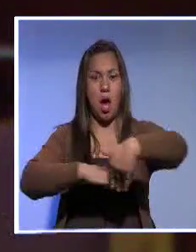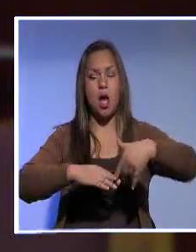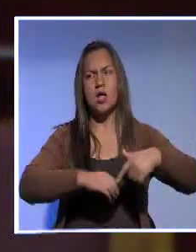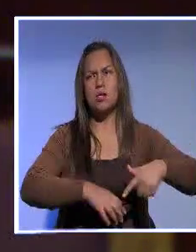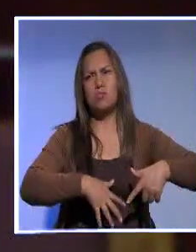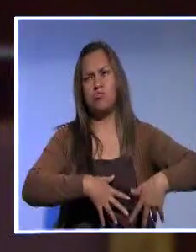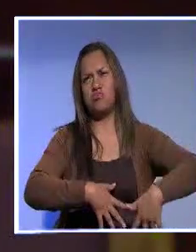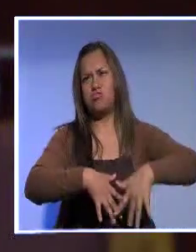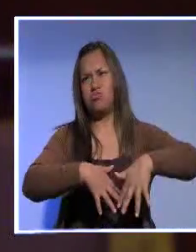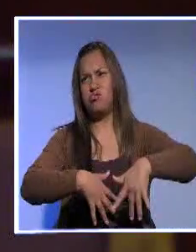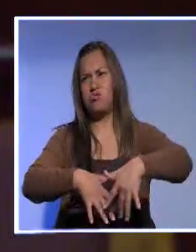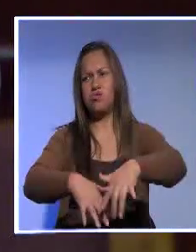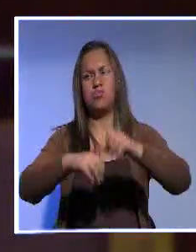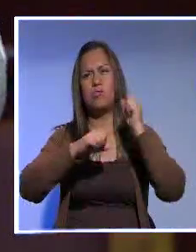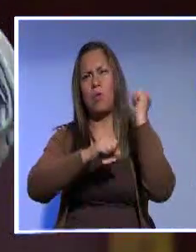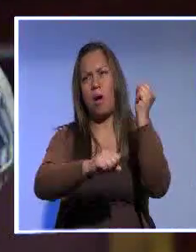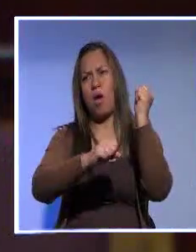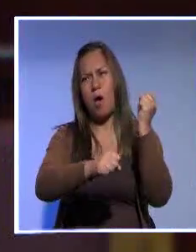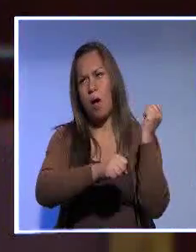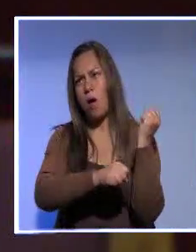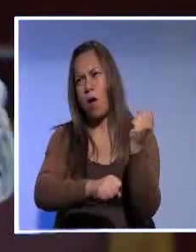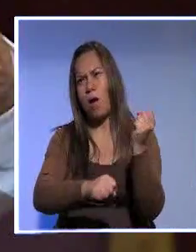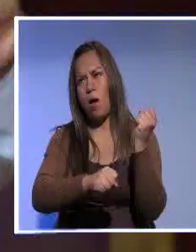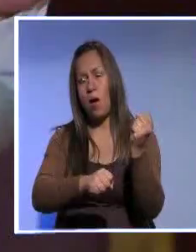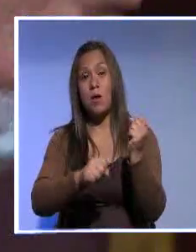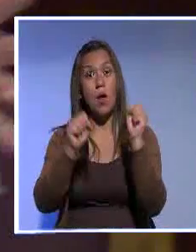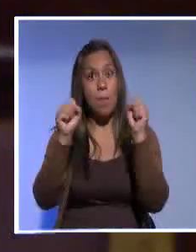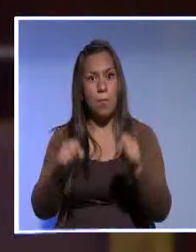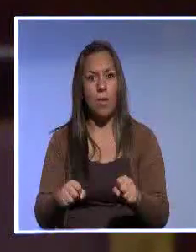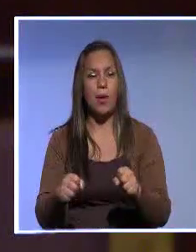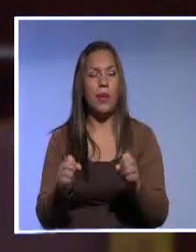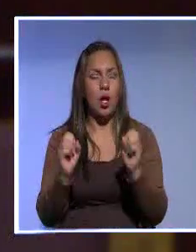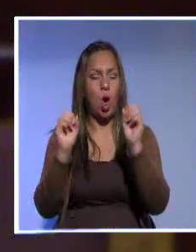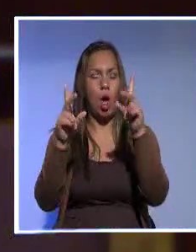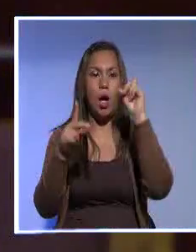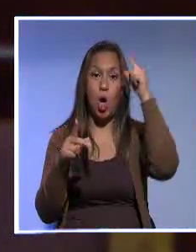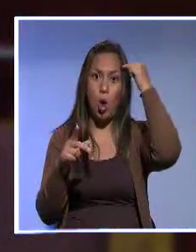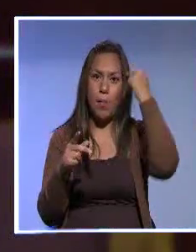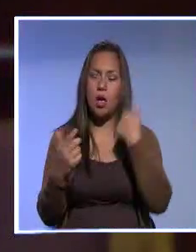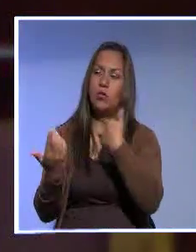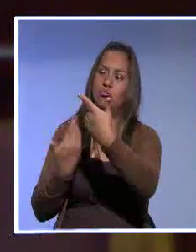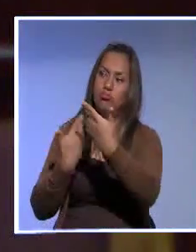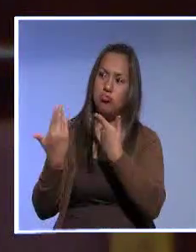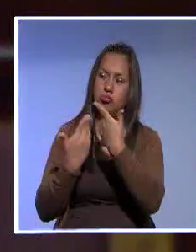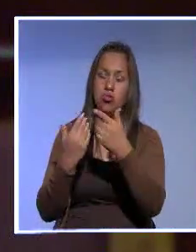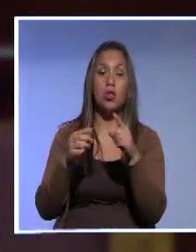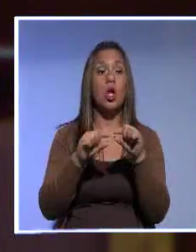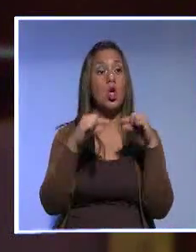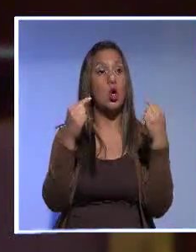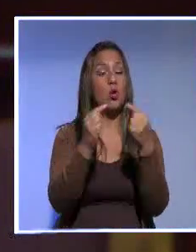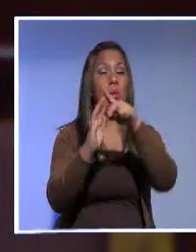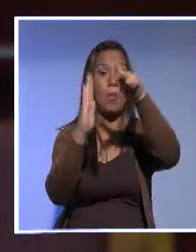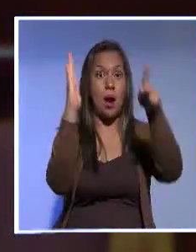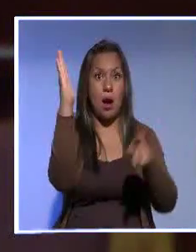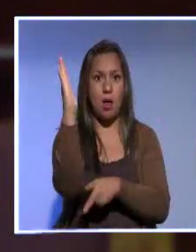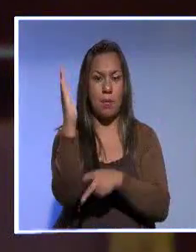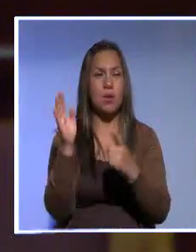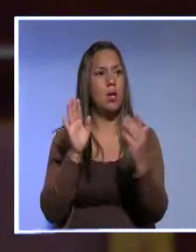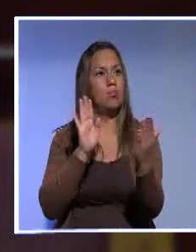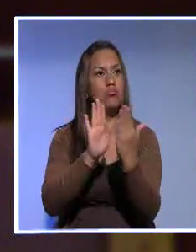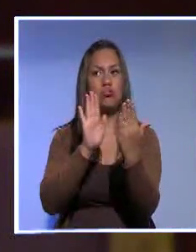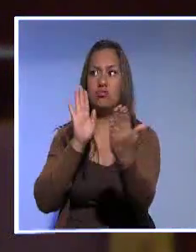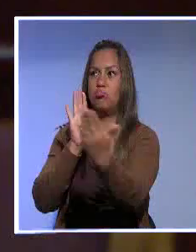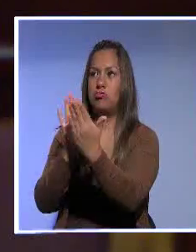abrir diálogos con el Ejecutivo y con los bloques parlamentarios. Y sucede que a me impresionó, porque